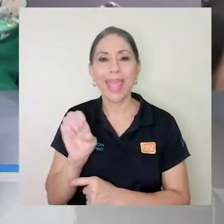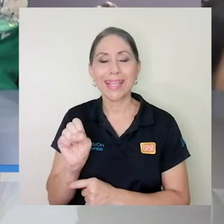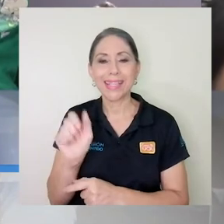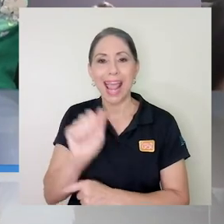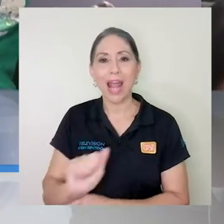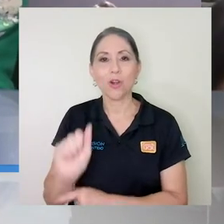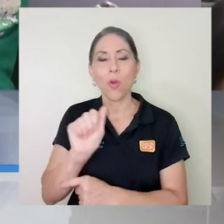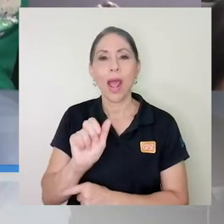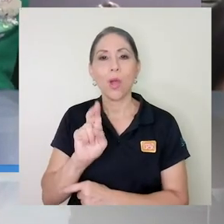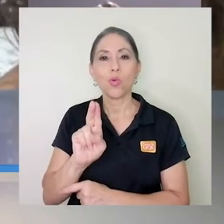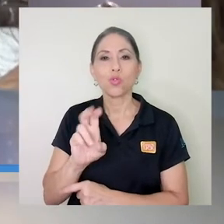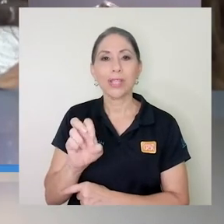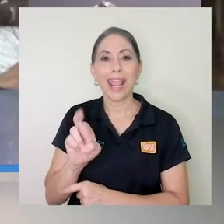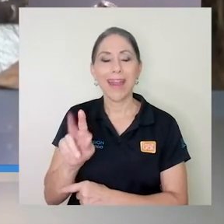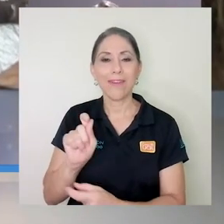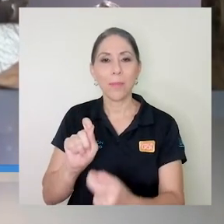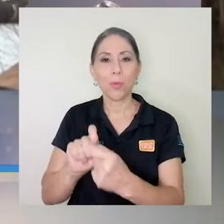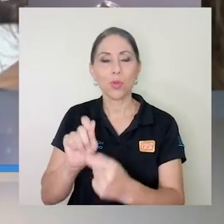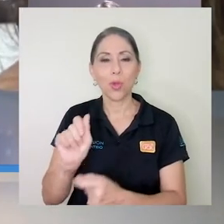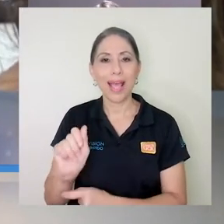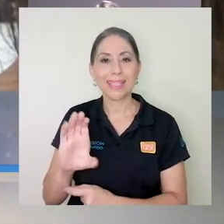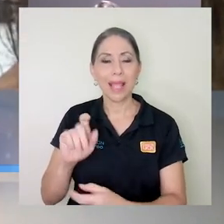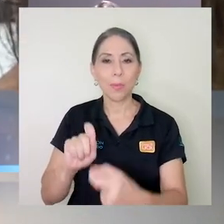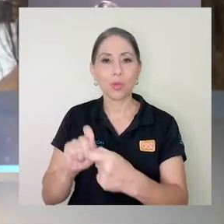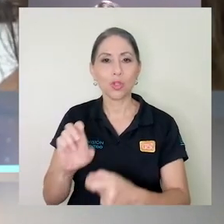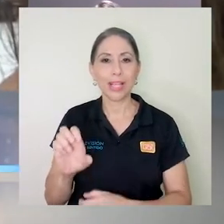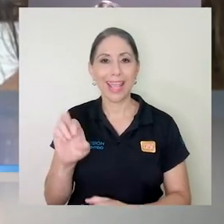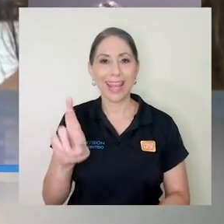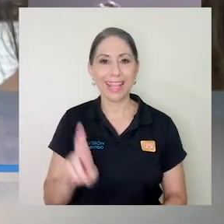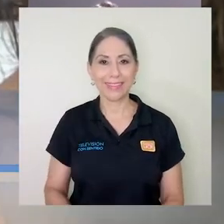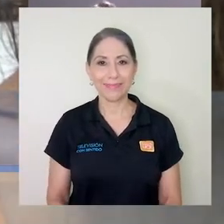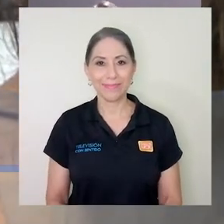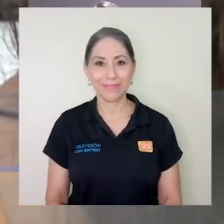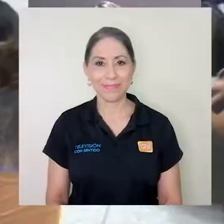.ucr.ac.cr.